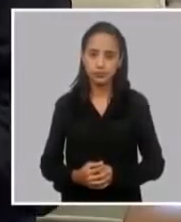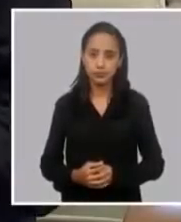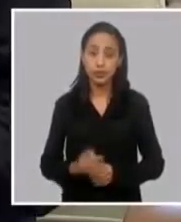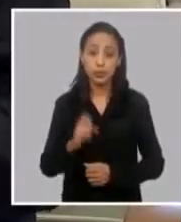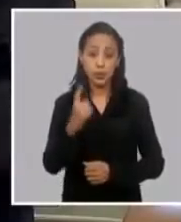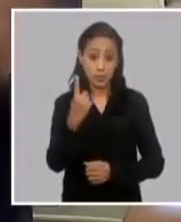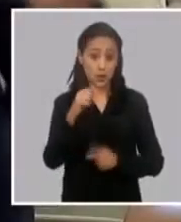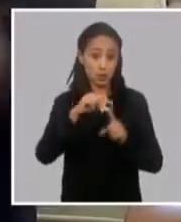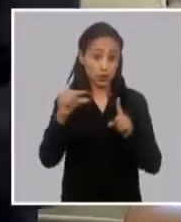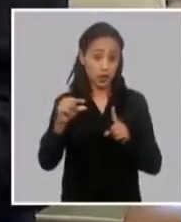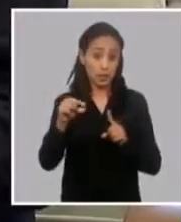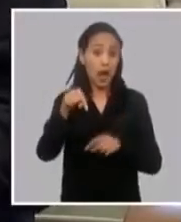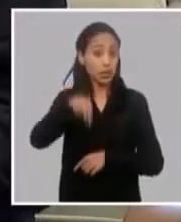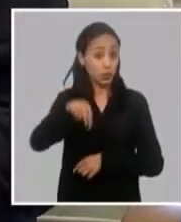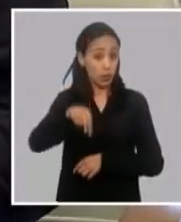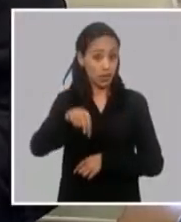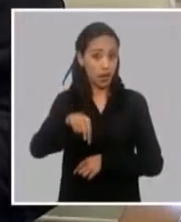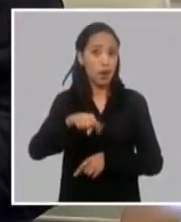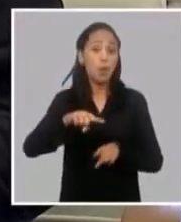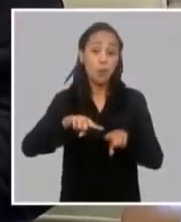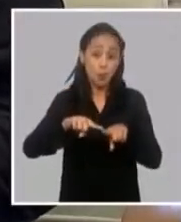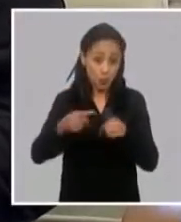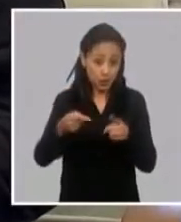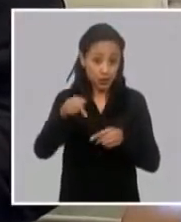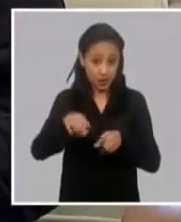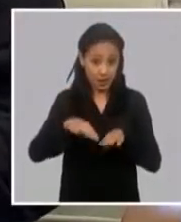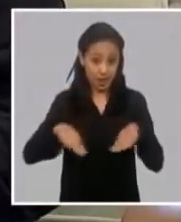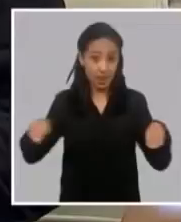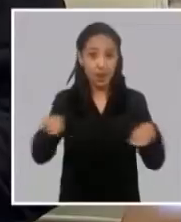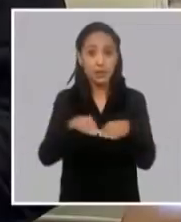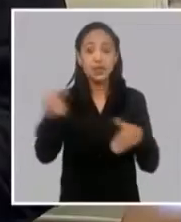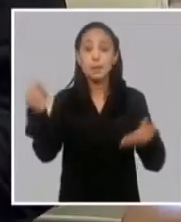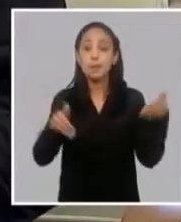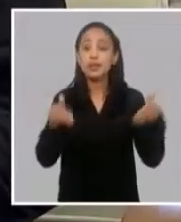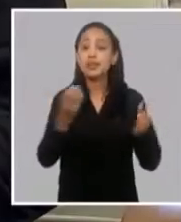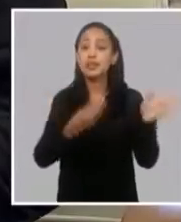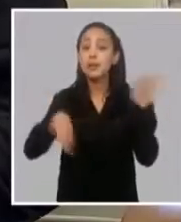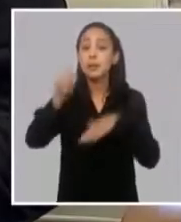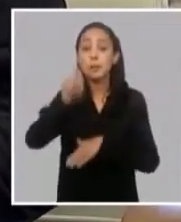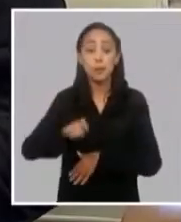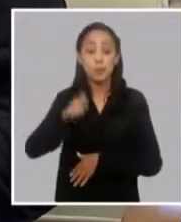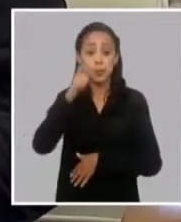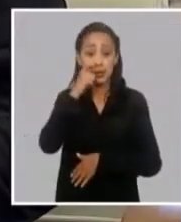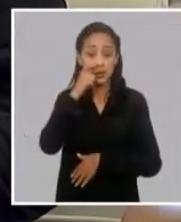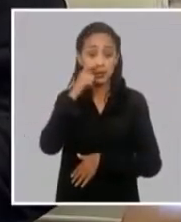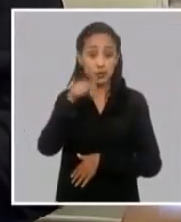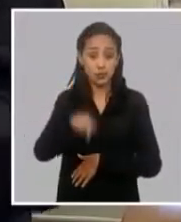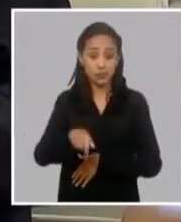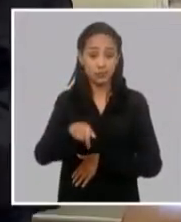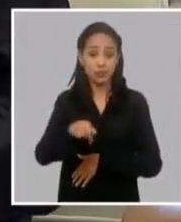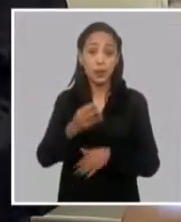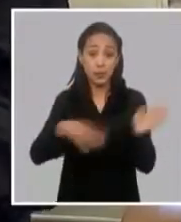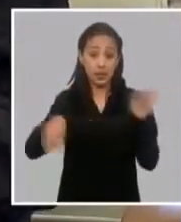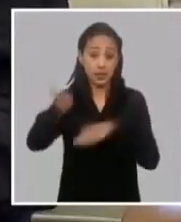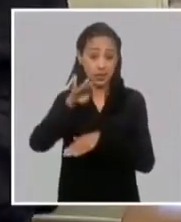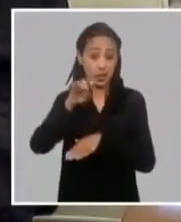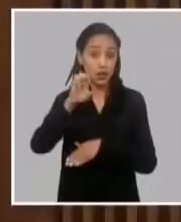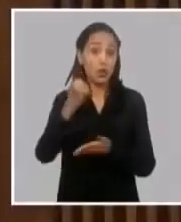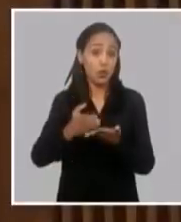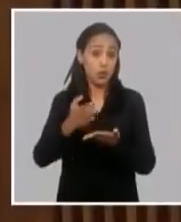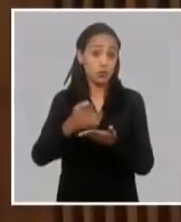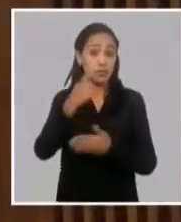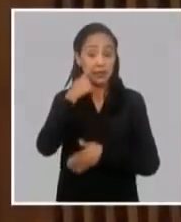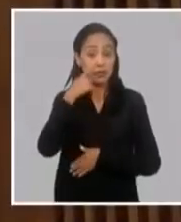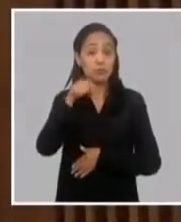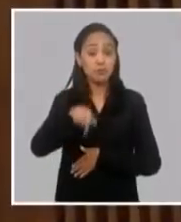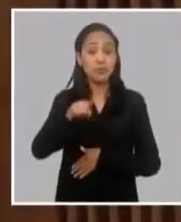que por eso, bueno, nos acompaña aquí también el ministro del MINEM, y es la situación energética